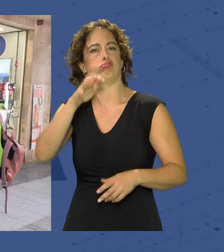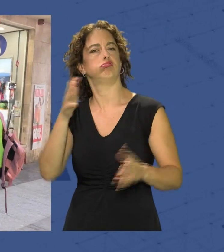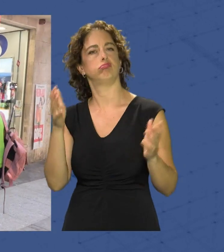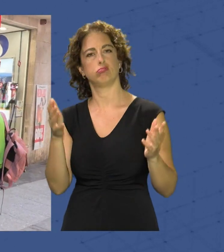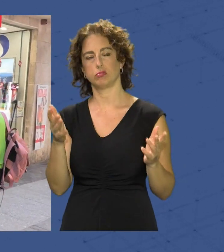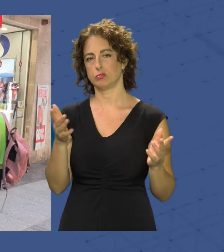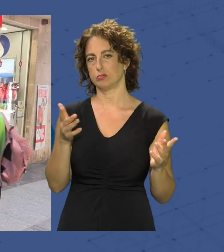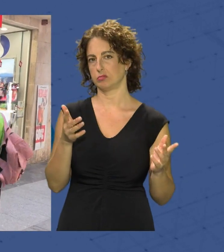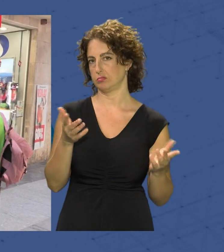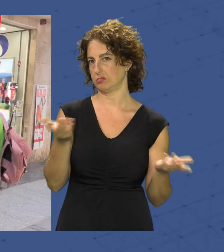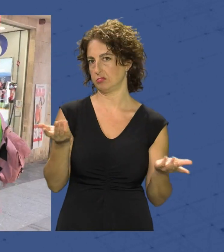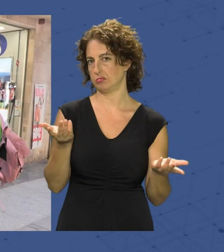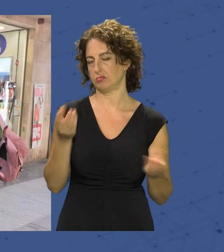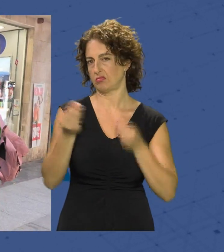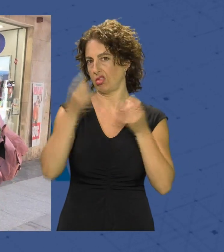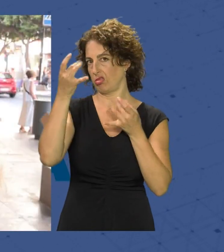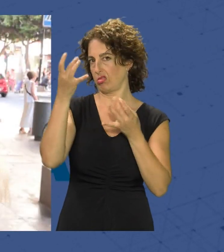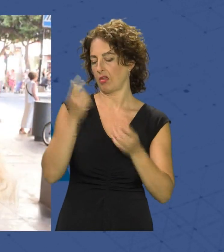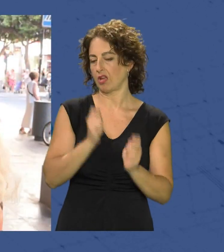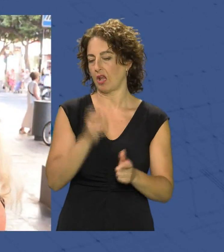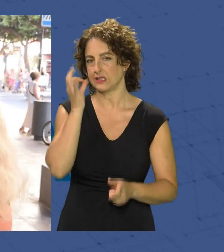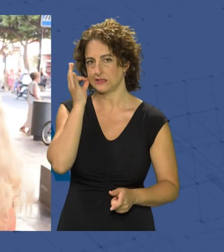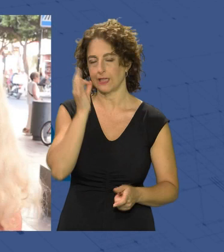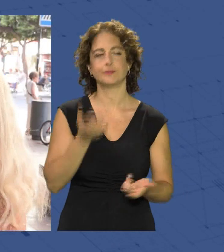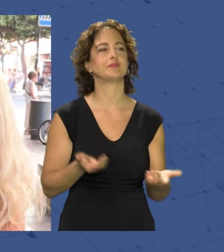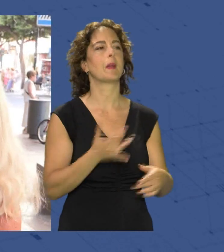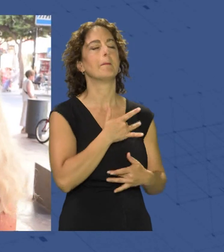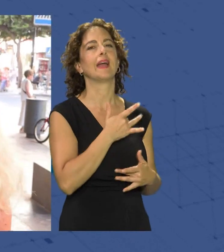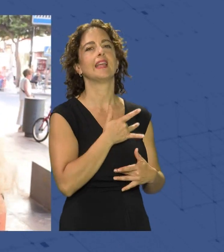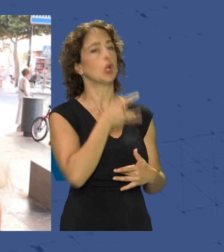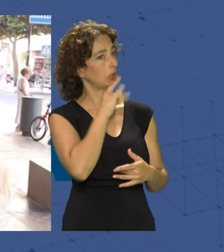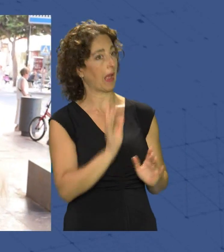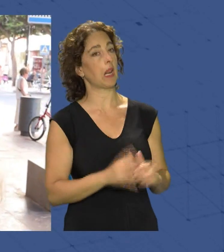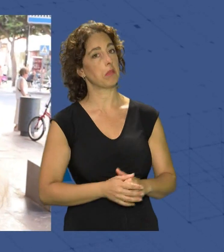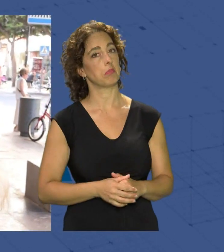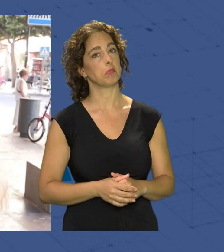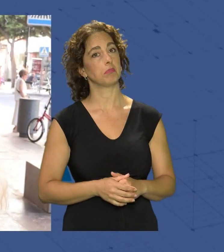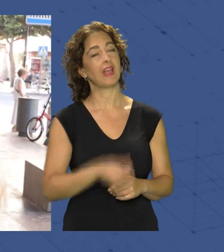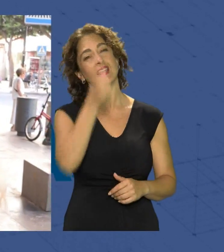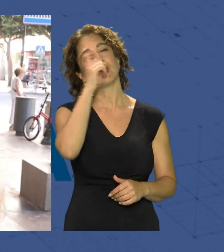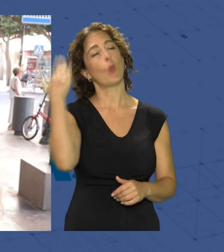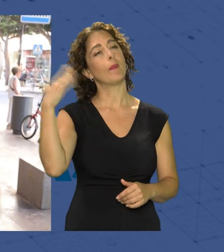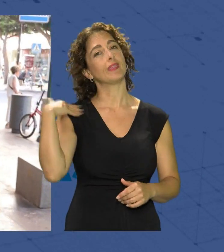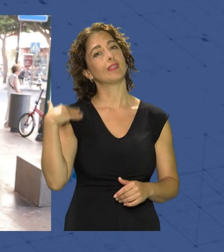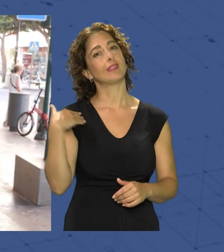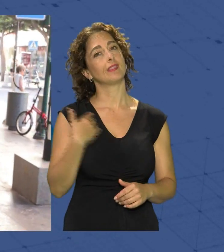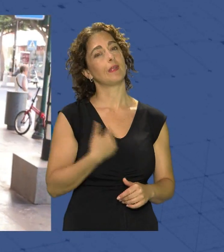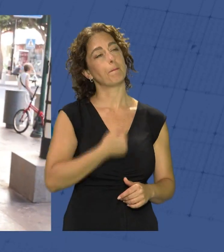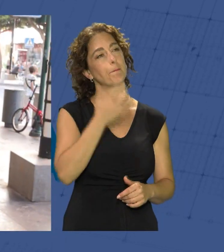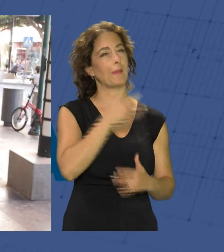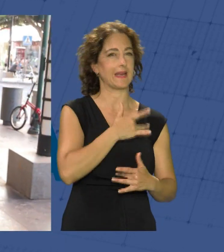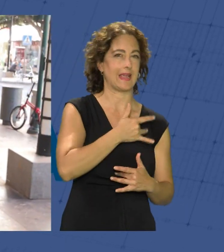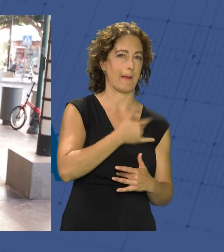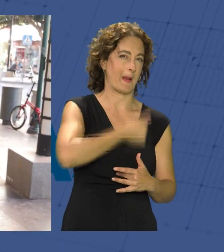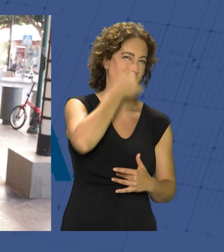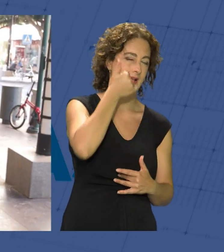en día se le ponen a las niñas María no está mal antiguamente se ponía mucho María hoy la gente